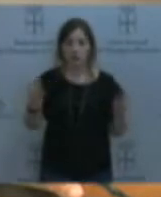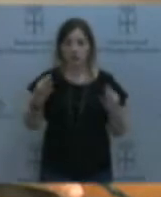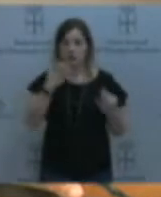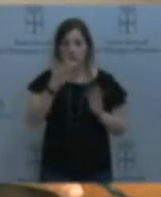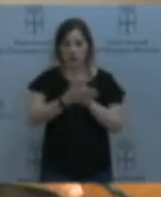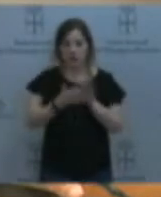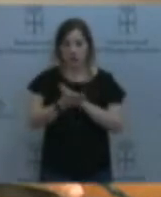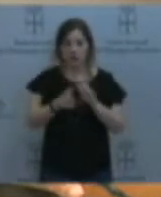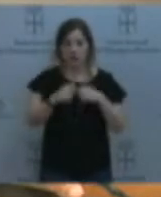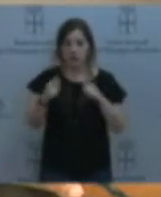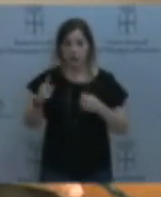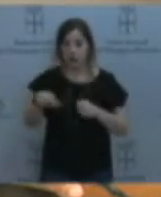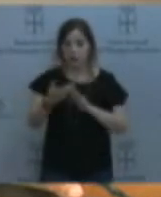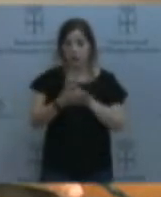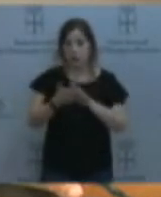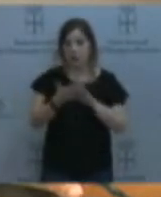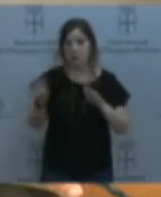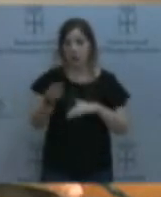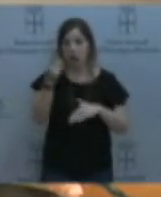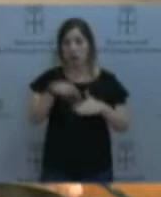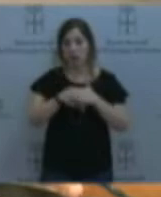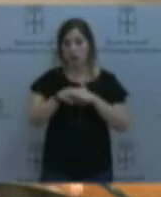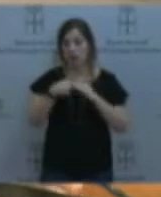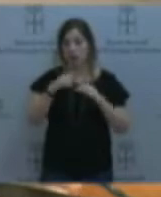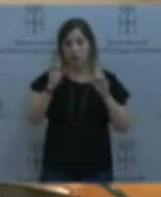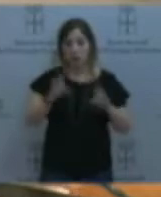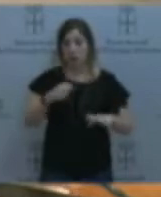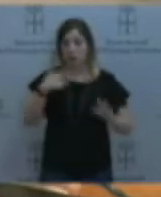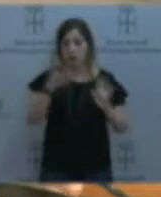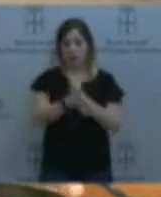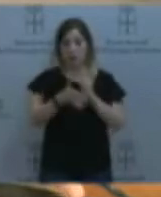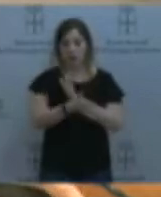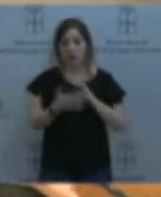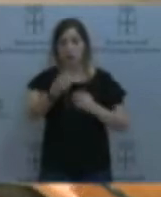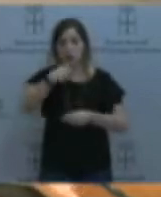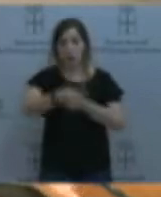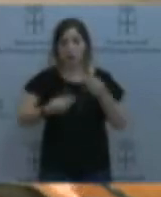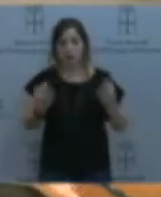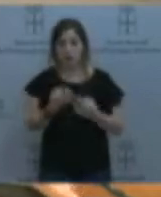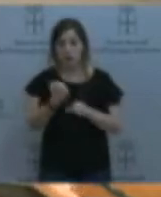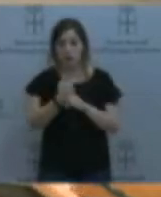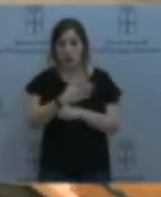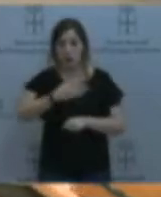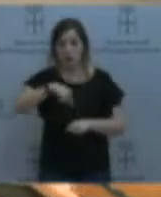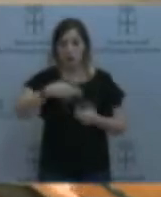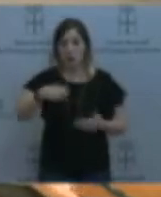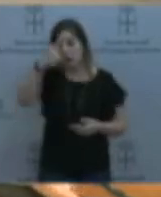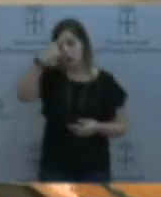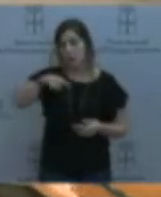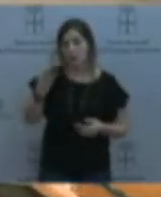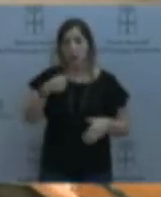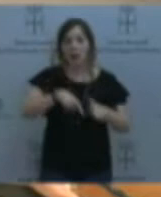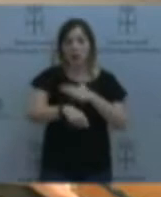gestión, lo mismo, yo le voy a explicar qué estamos haciendo, sabiendo que la gestión siempre es mejorable. Es decir, no